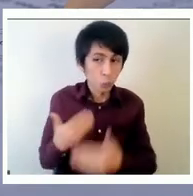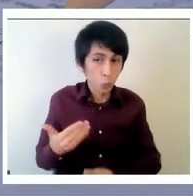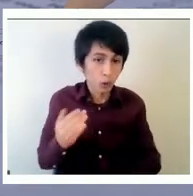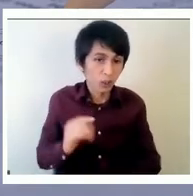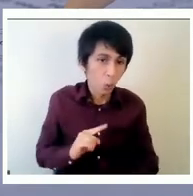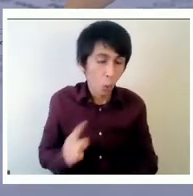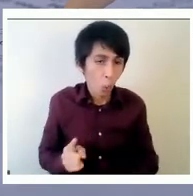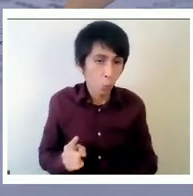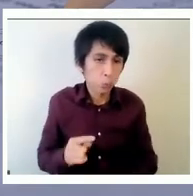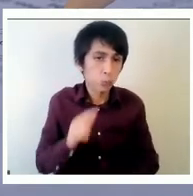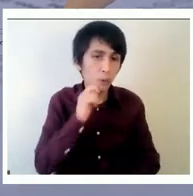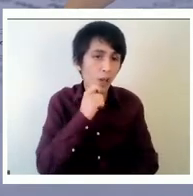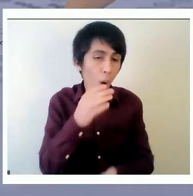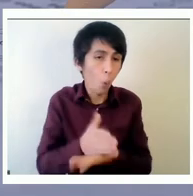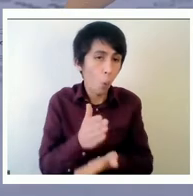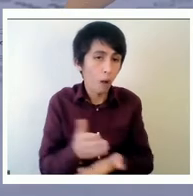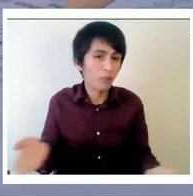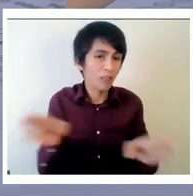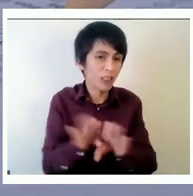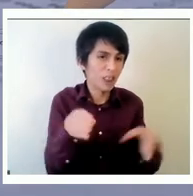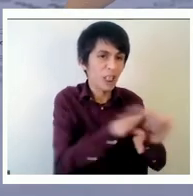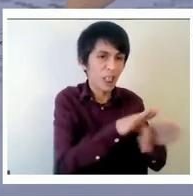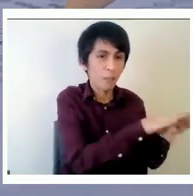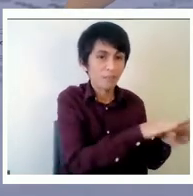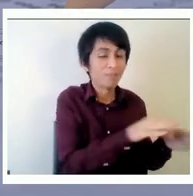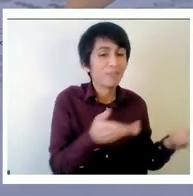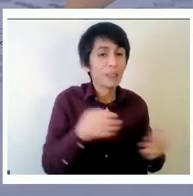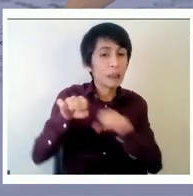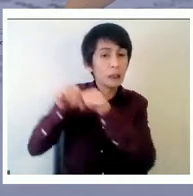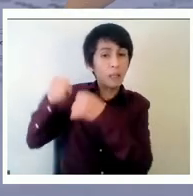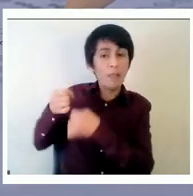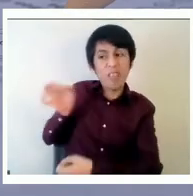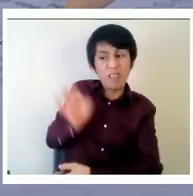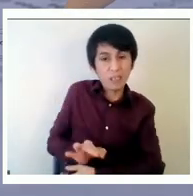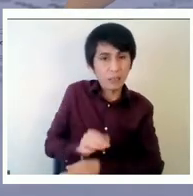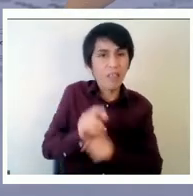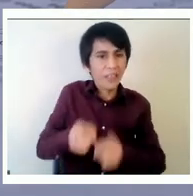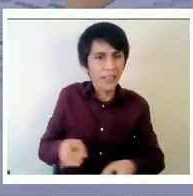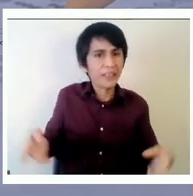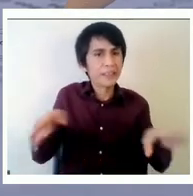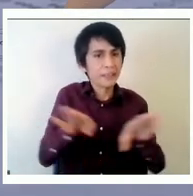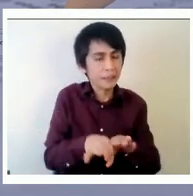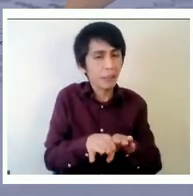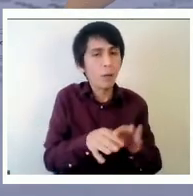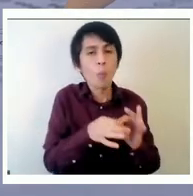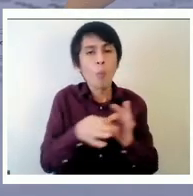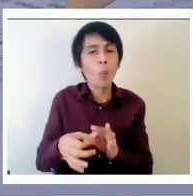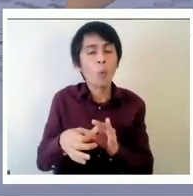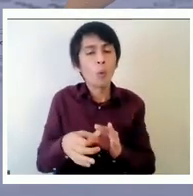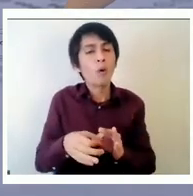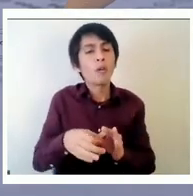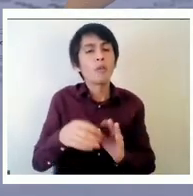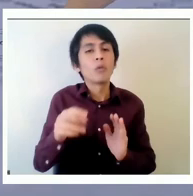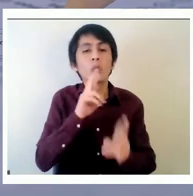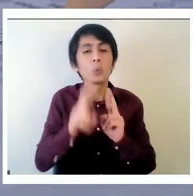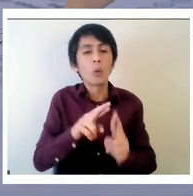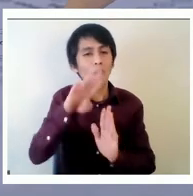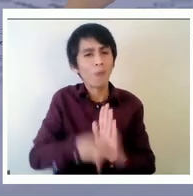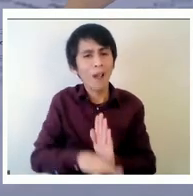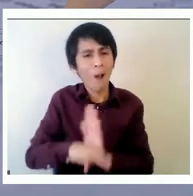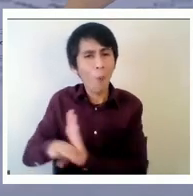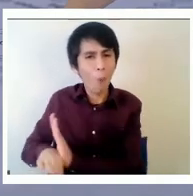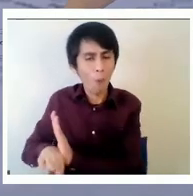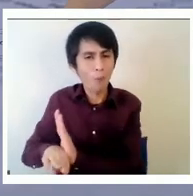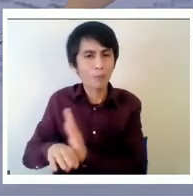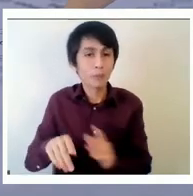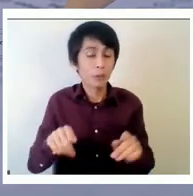escuelas que nuestro sistema nos dice que deben cerrar por sus bajos resultados ha mejorado el sistema educacional como resultado de la